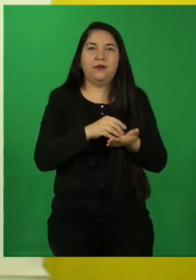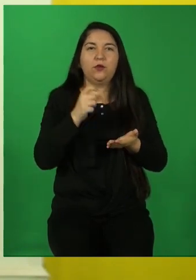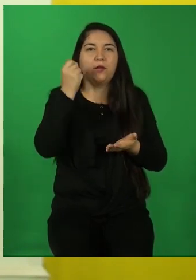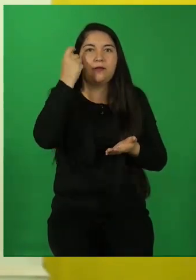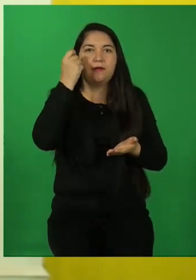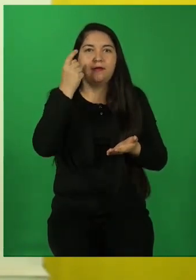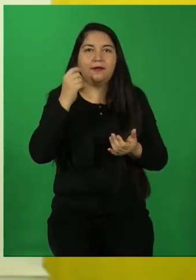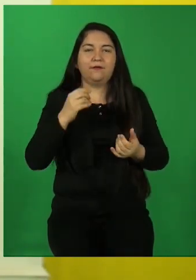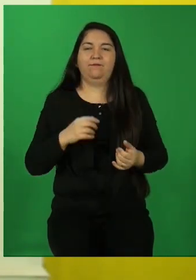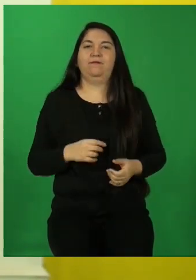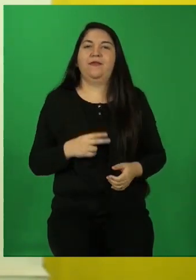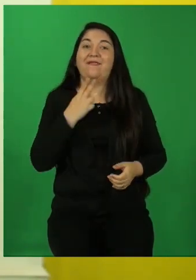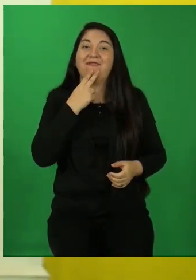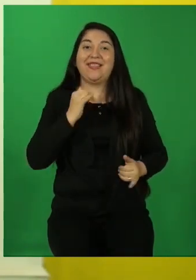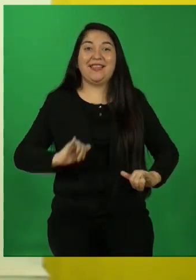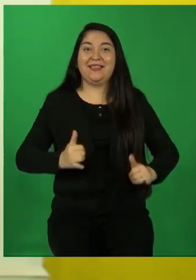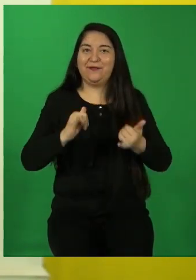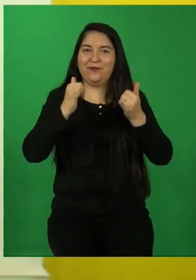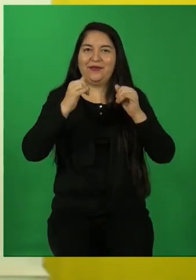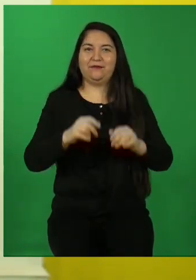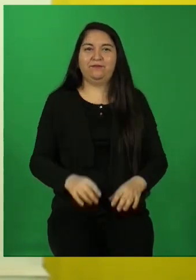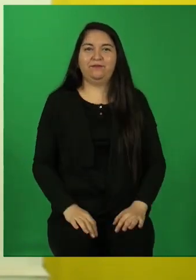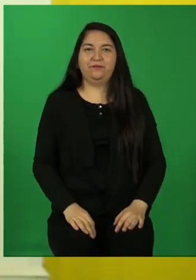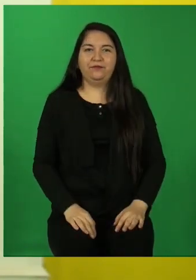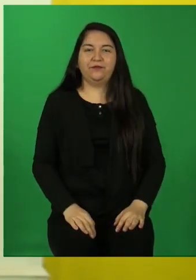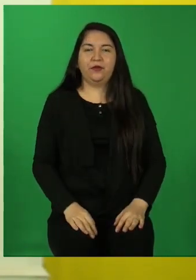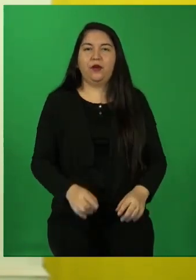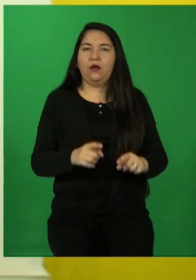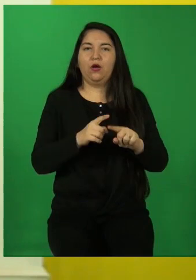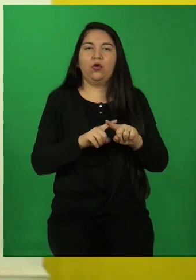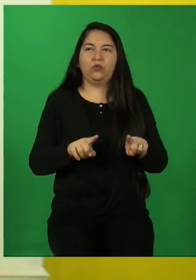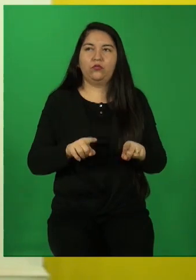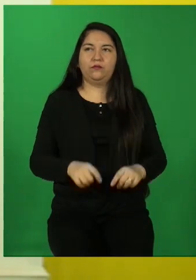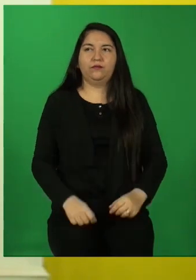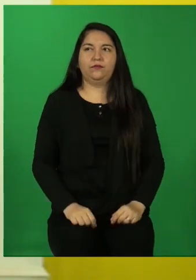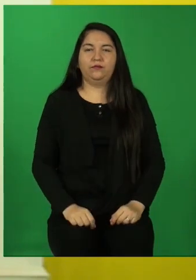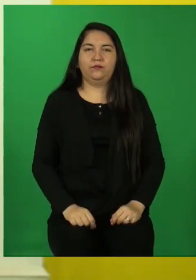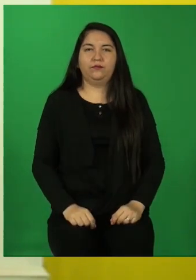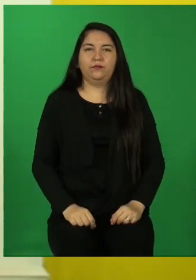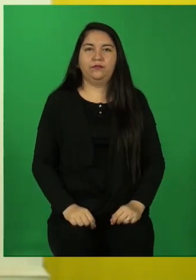Otro que es común. Hay muchos tópicos, muchos.